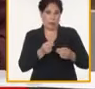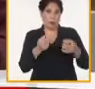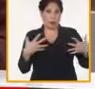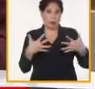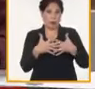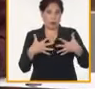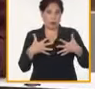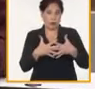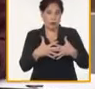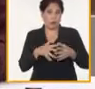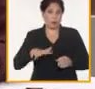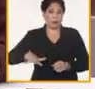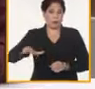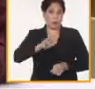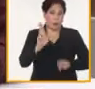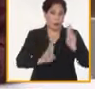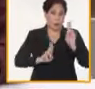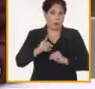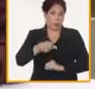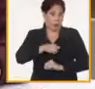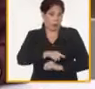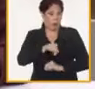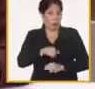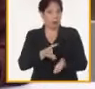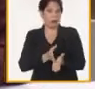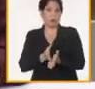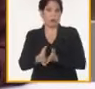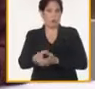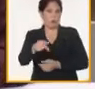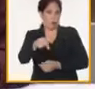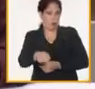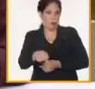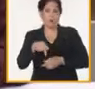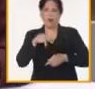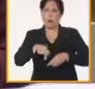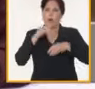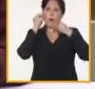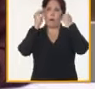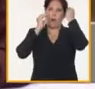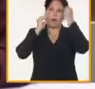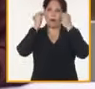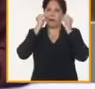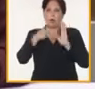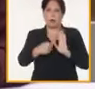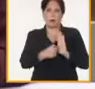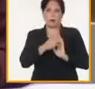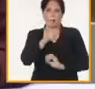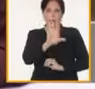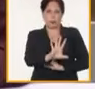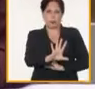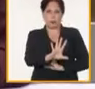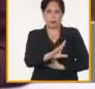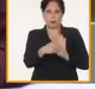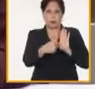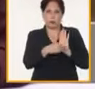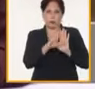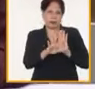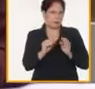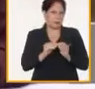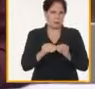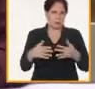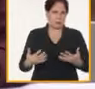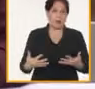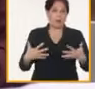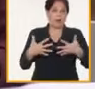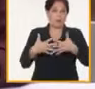entre todos. Nos corresponde ahora el análisis del punto número 5 relacionado con